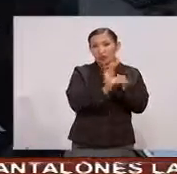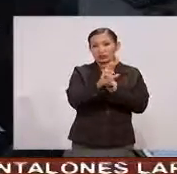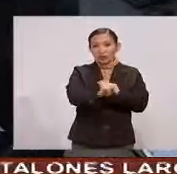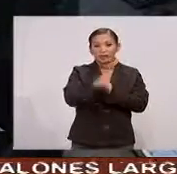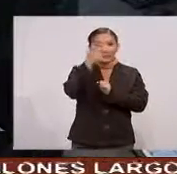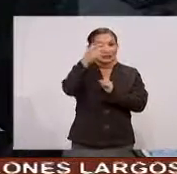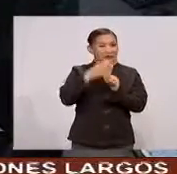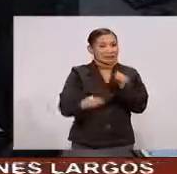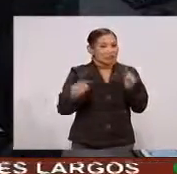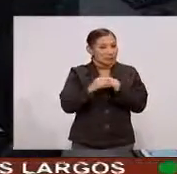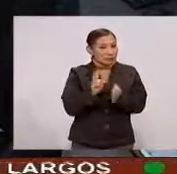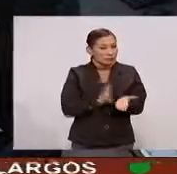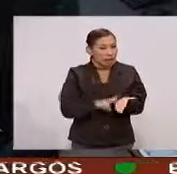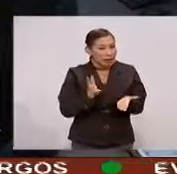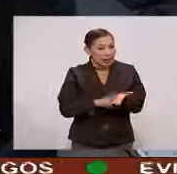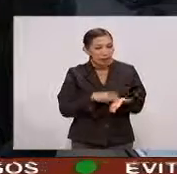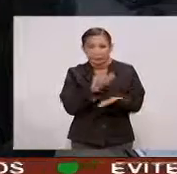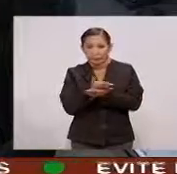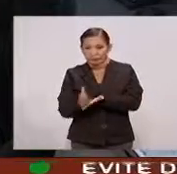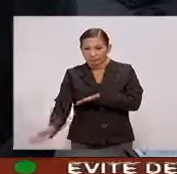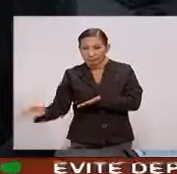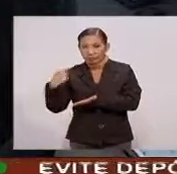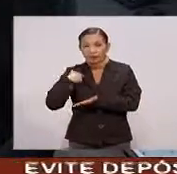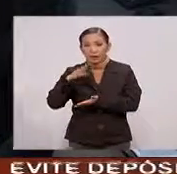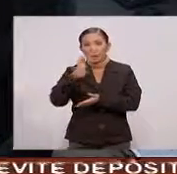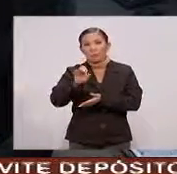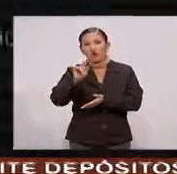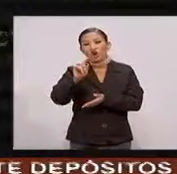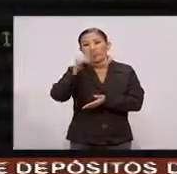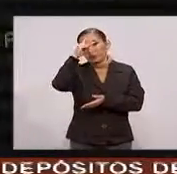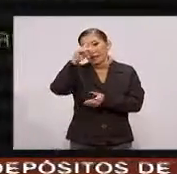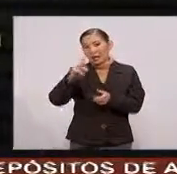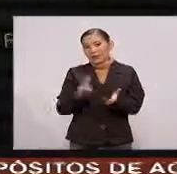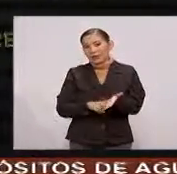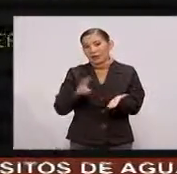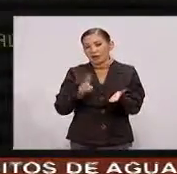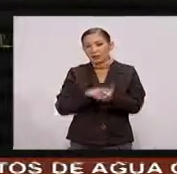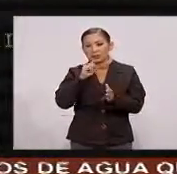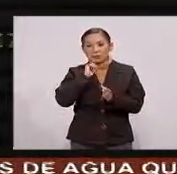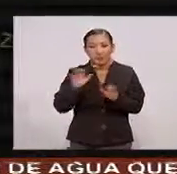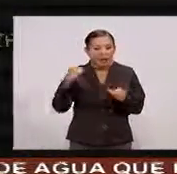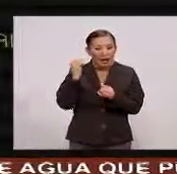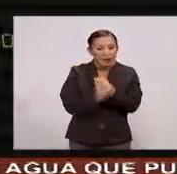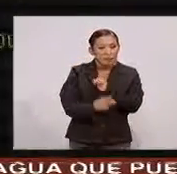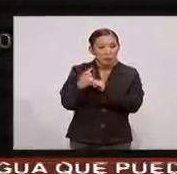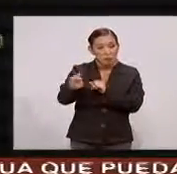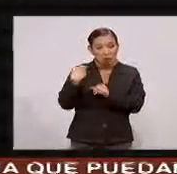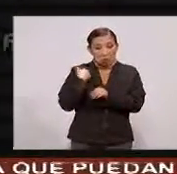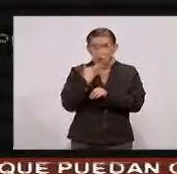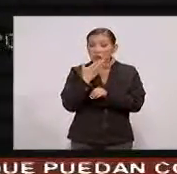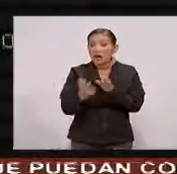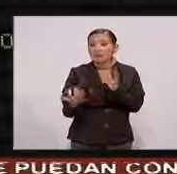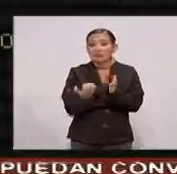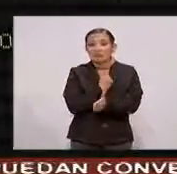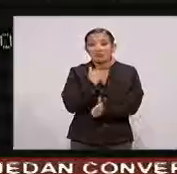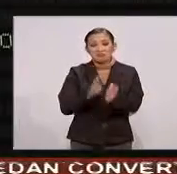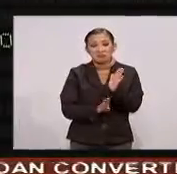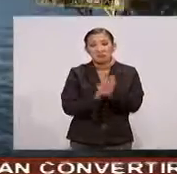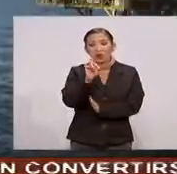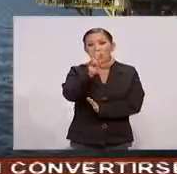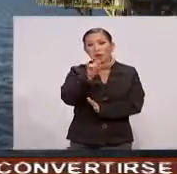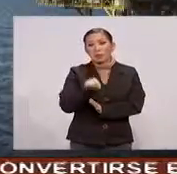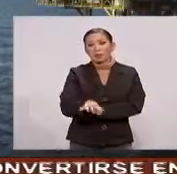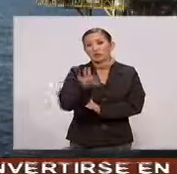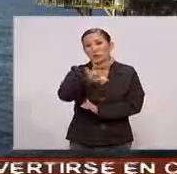87 centavos Por otra parte La bolsa mexicana Evadores También cerró Con números buenos Con un alza De